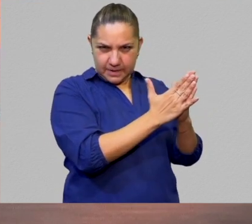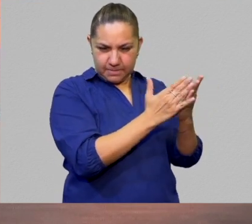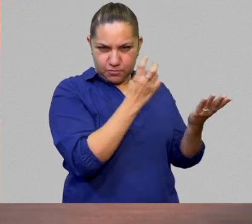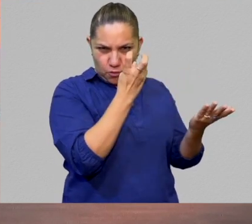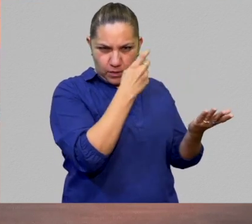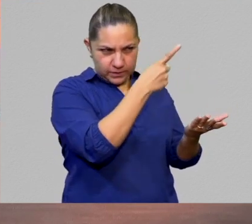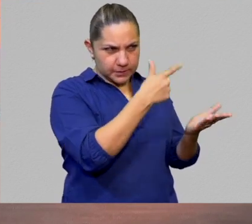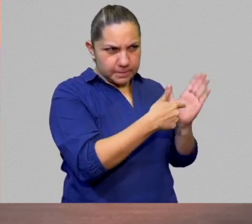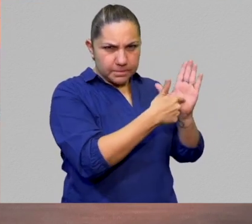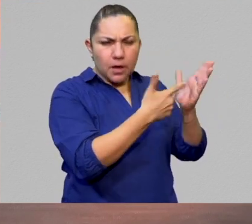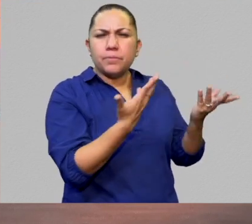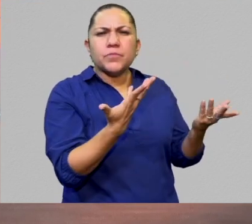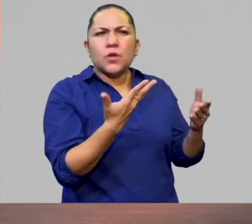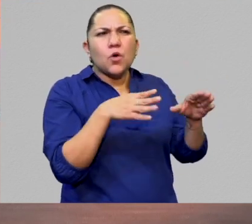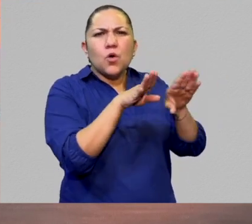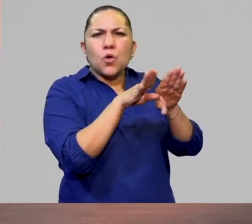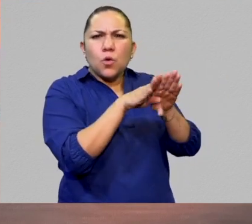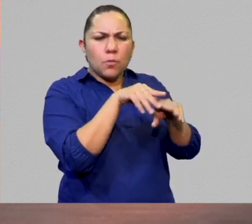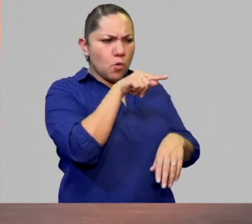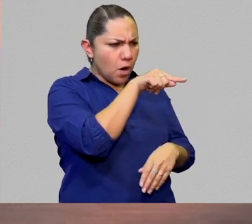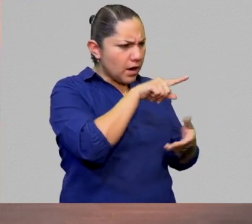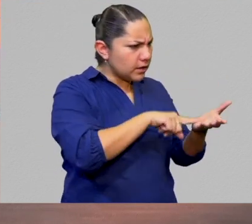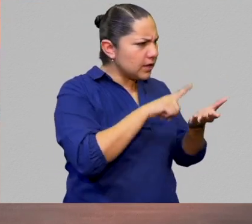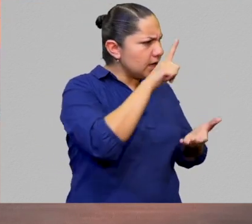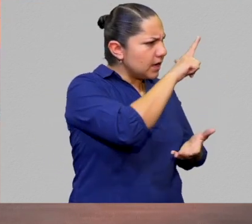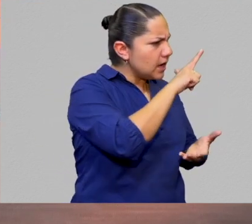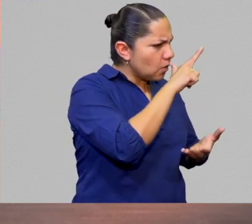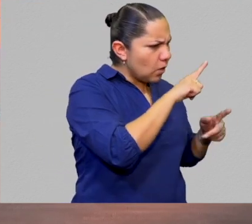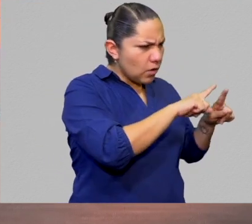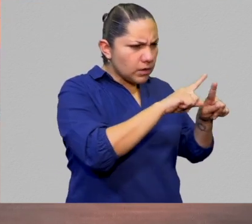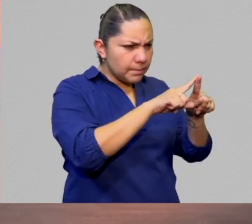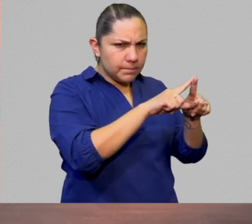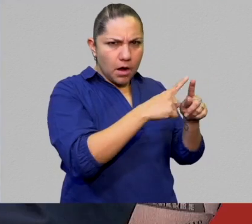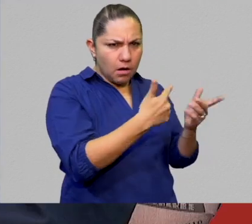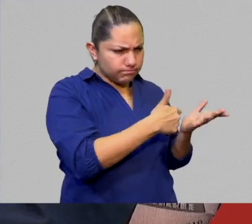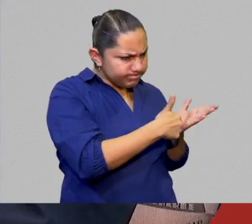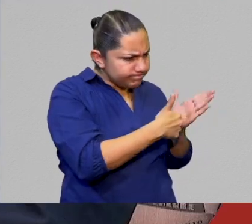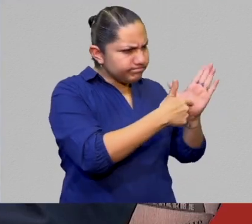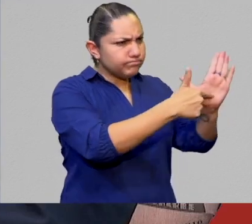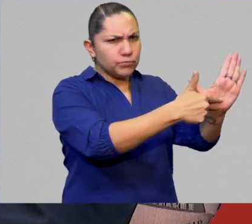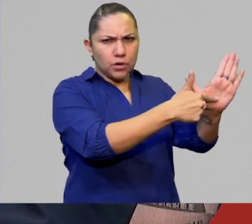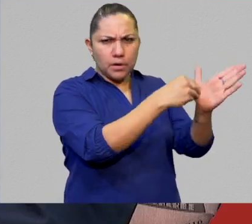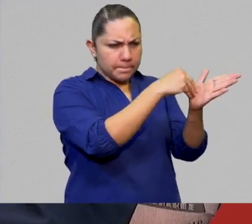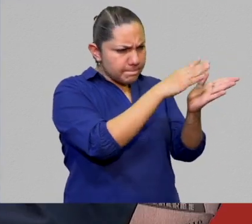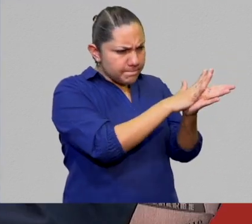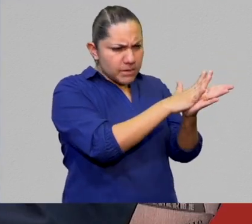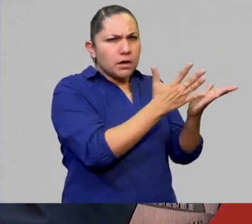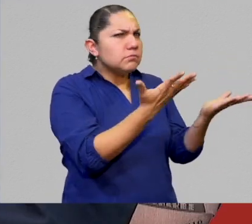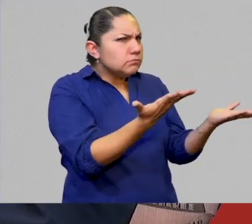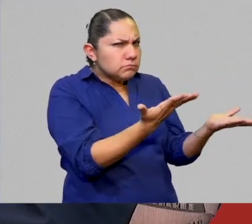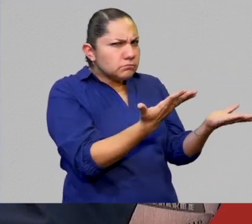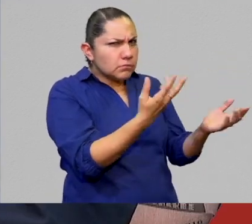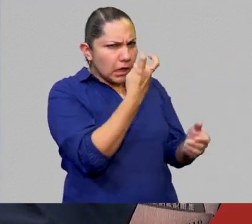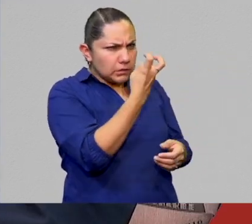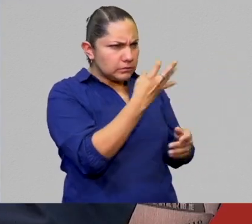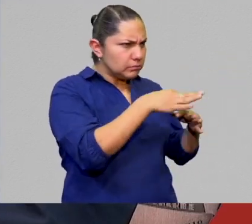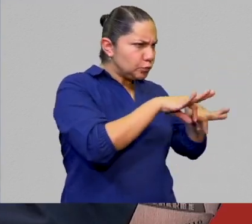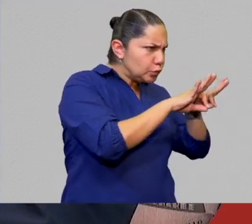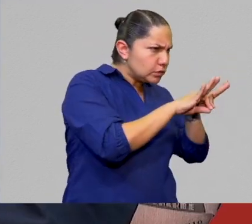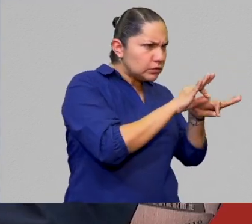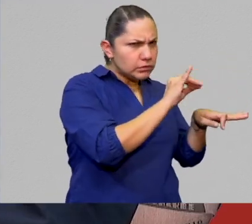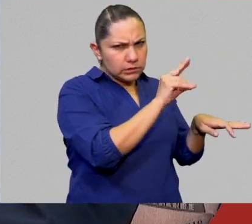precisamente sobre esta materialización de la lengua? Bueno, pasar al soporte escrito en papel,